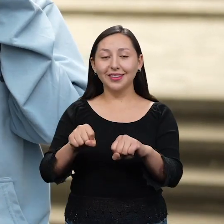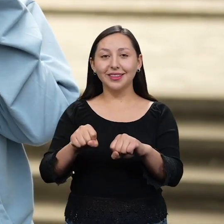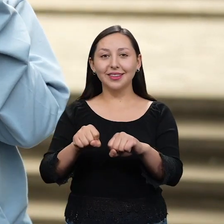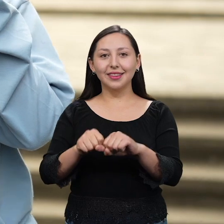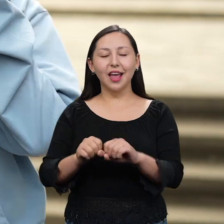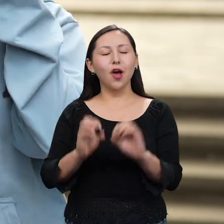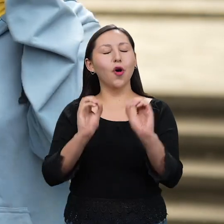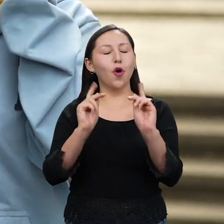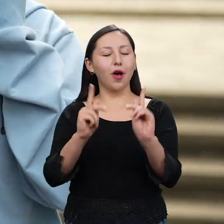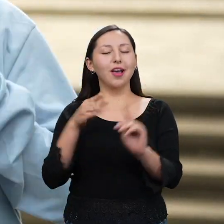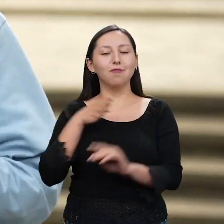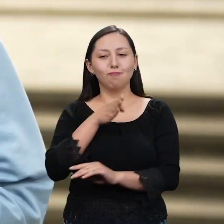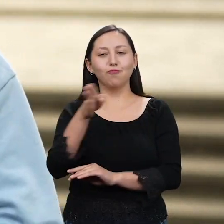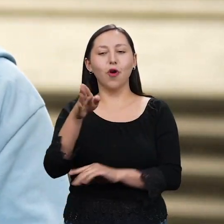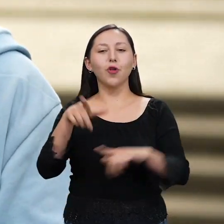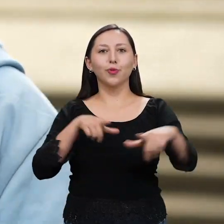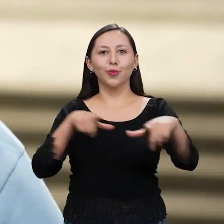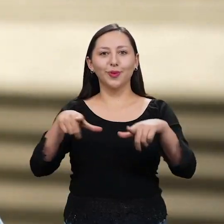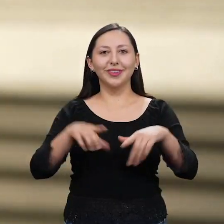¡De una! ¡Ya voy!